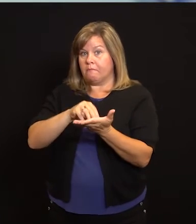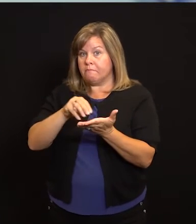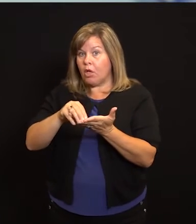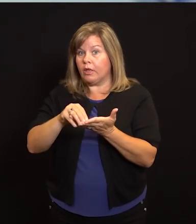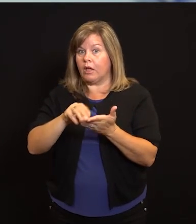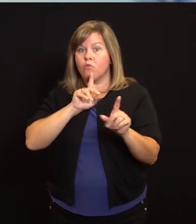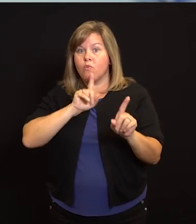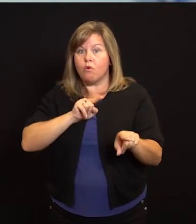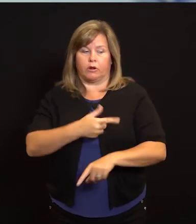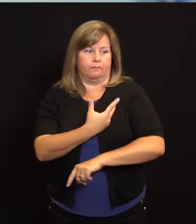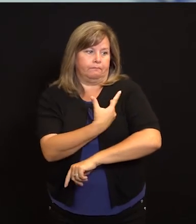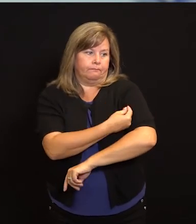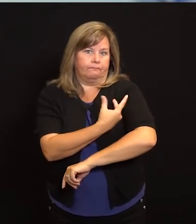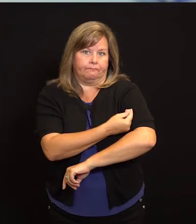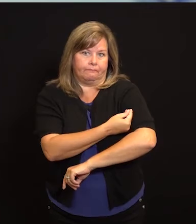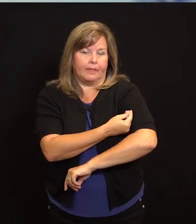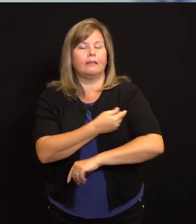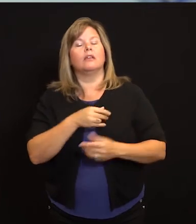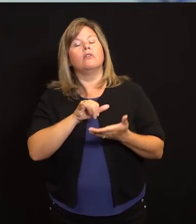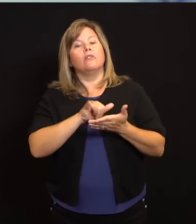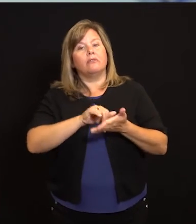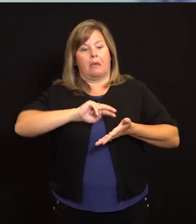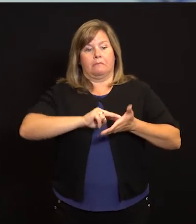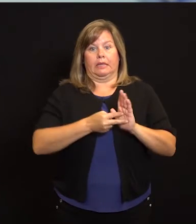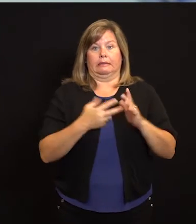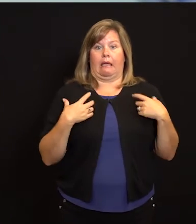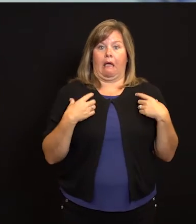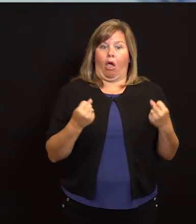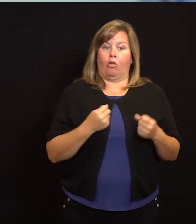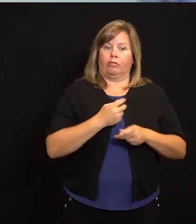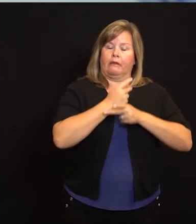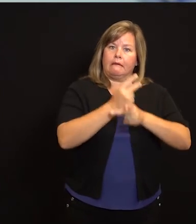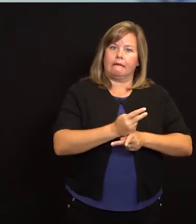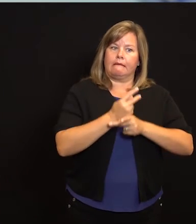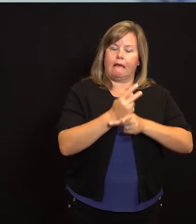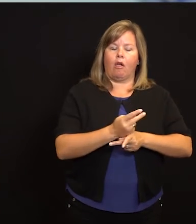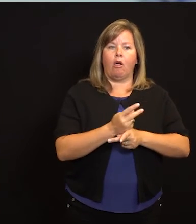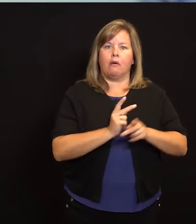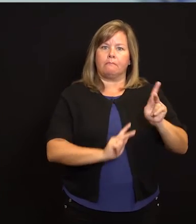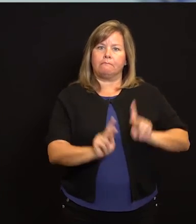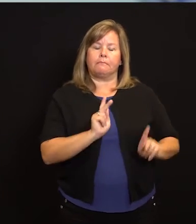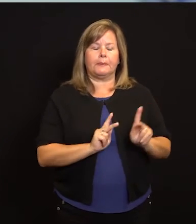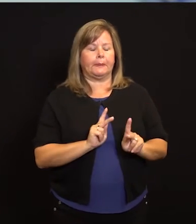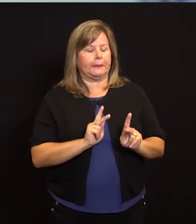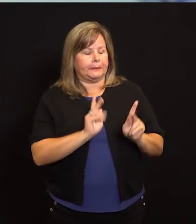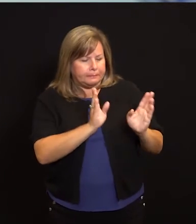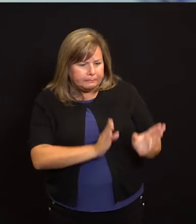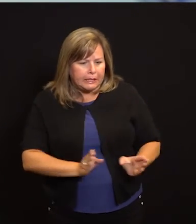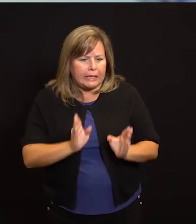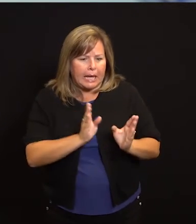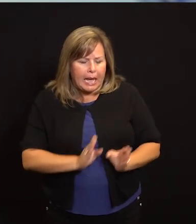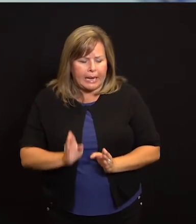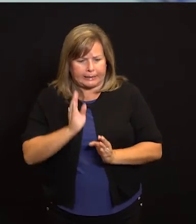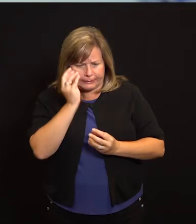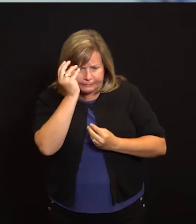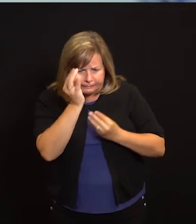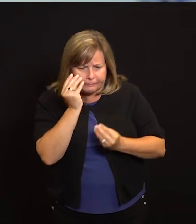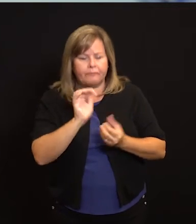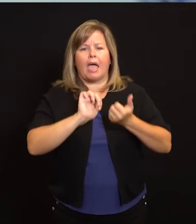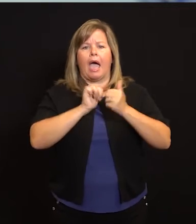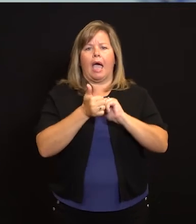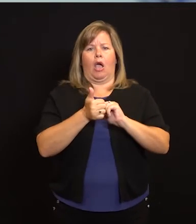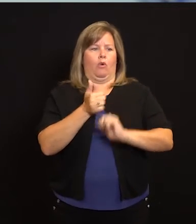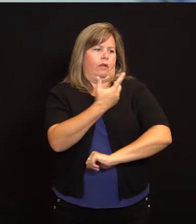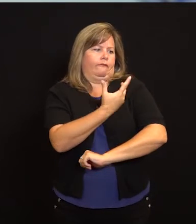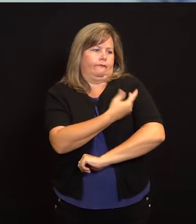más accesible posible para la mayor parte de la población posible una vez que esa vacuna está a disposición de todos nosotros de